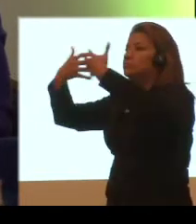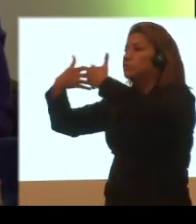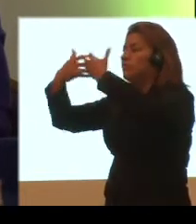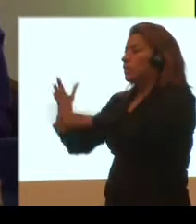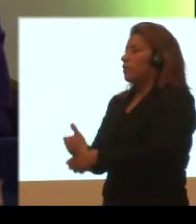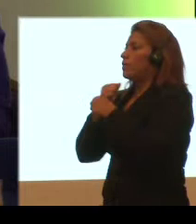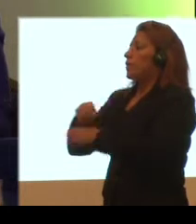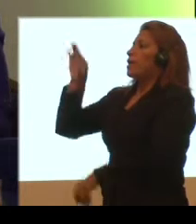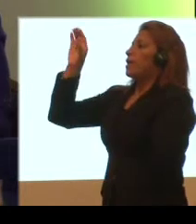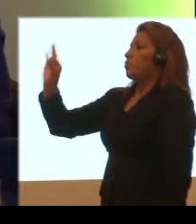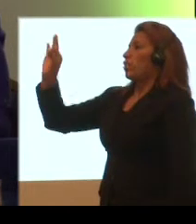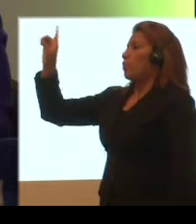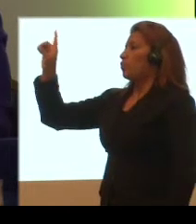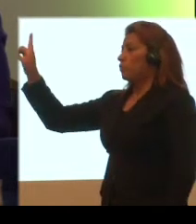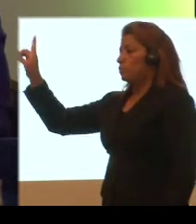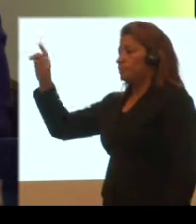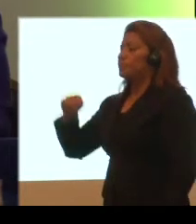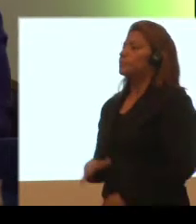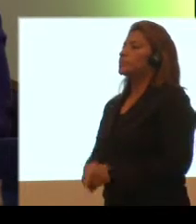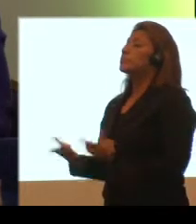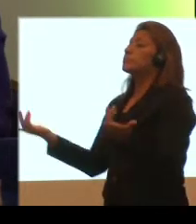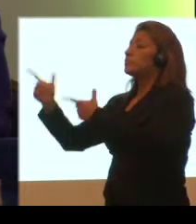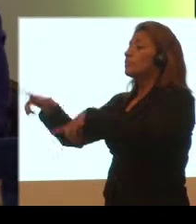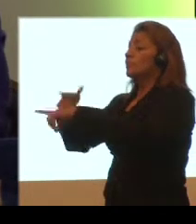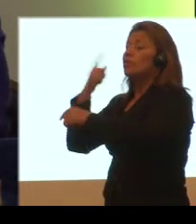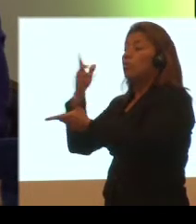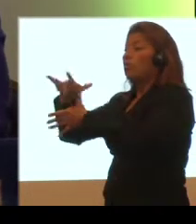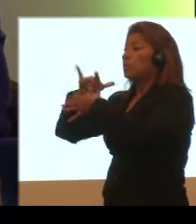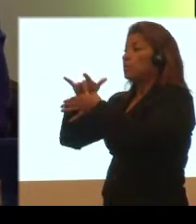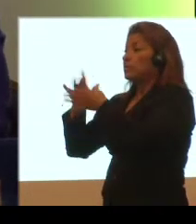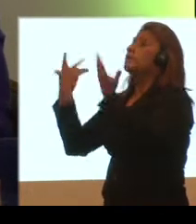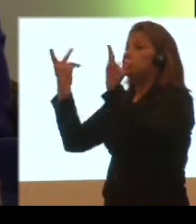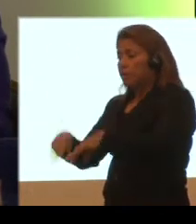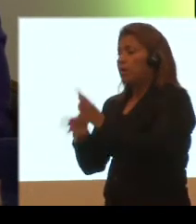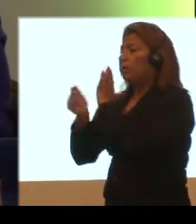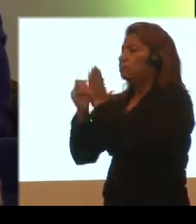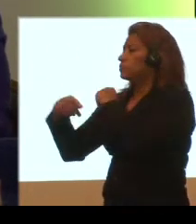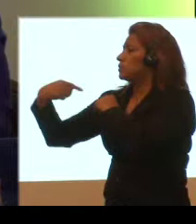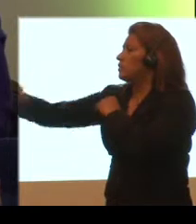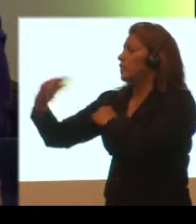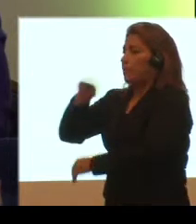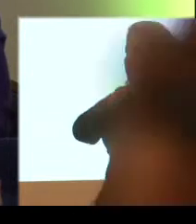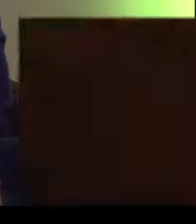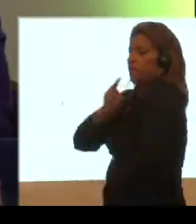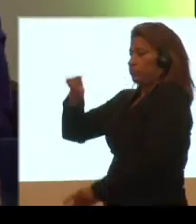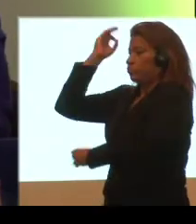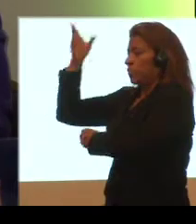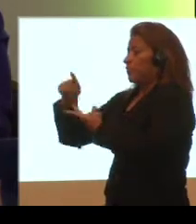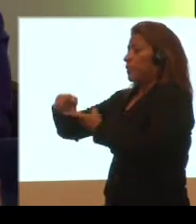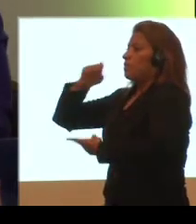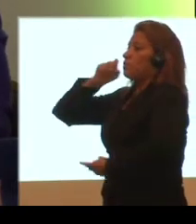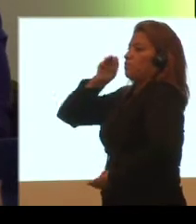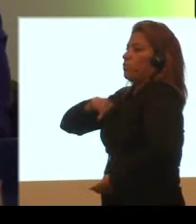ECU-911. La gestión de riesgos es parte de los programas de capacitación de las Fuerzas Armadas, de la Policía